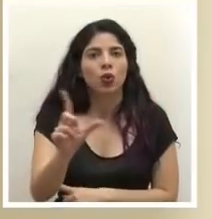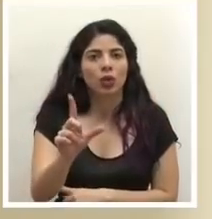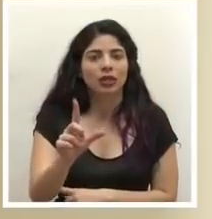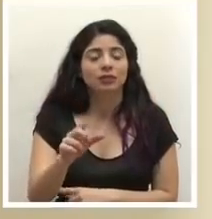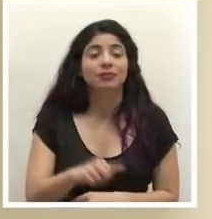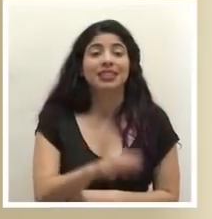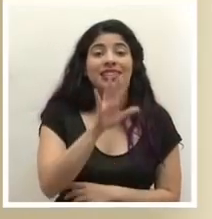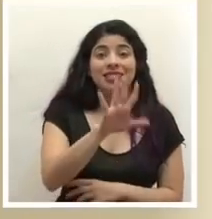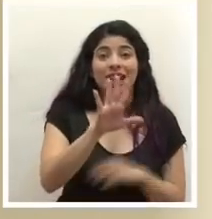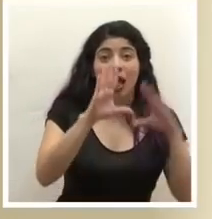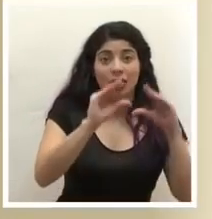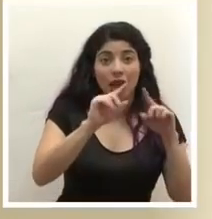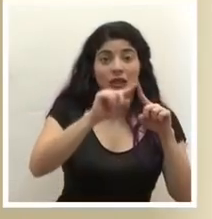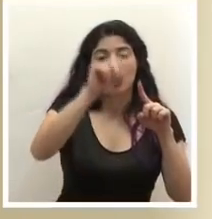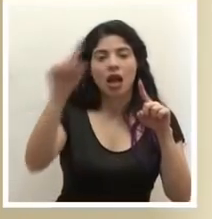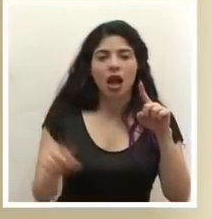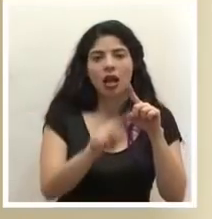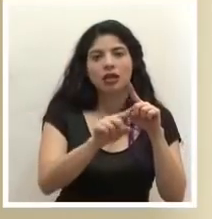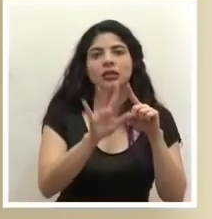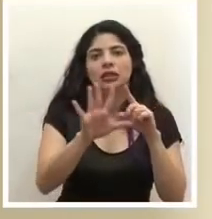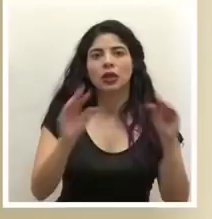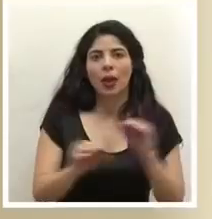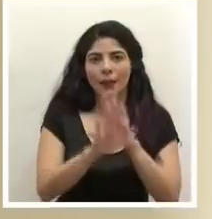5 de la tarde a las 5 de la mañana